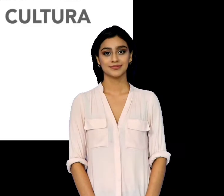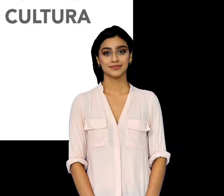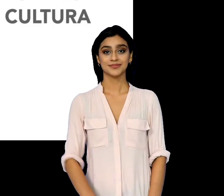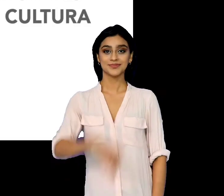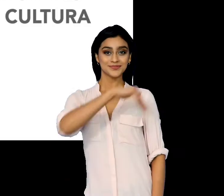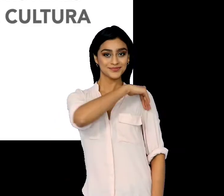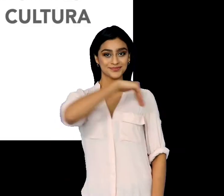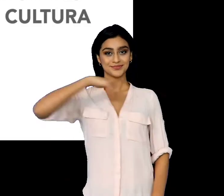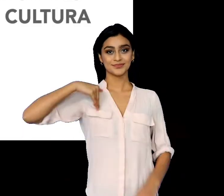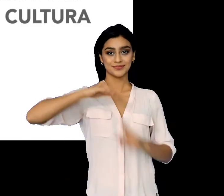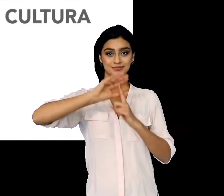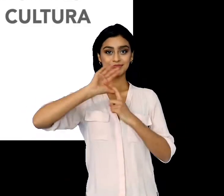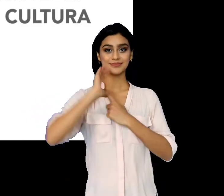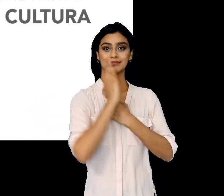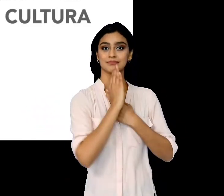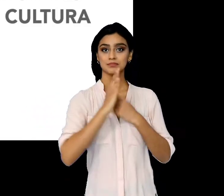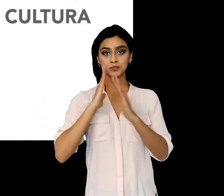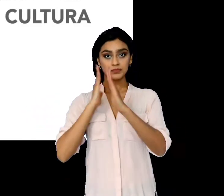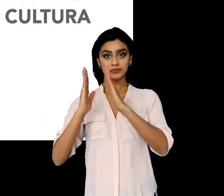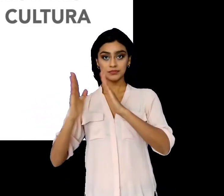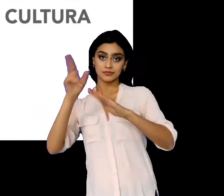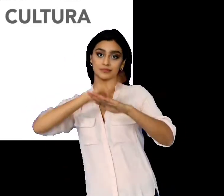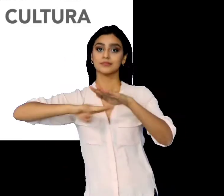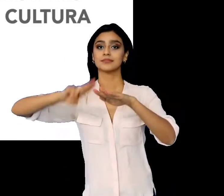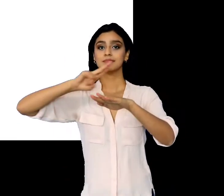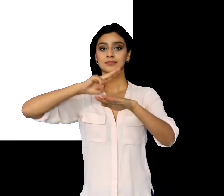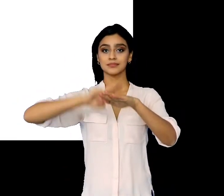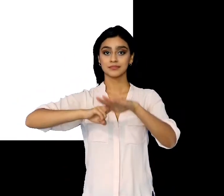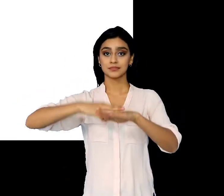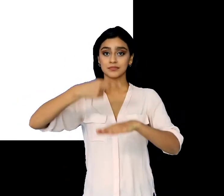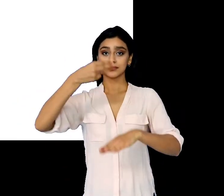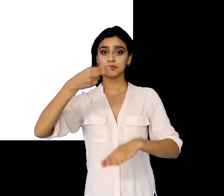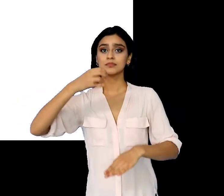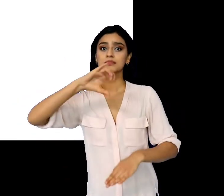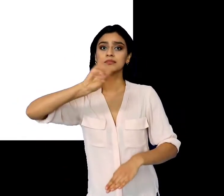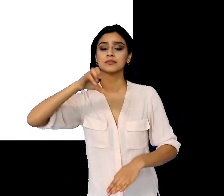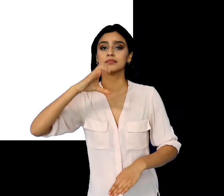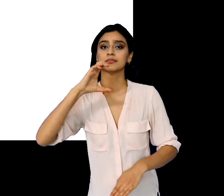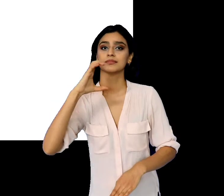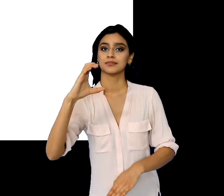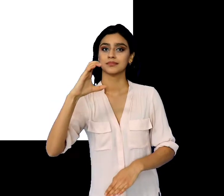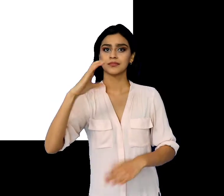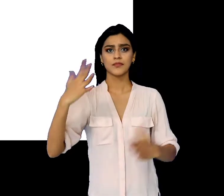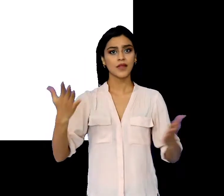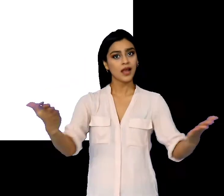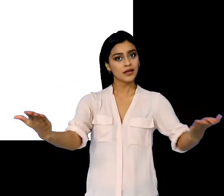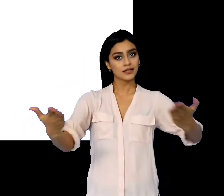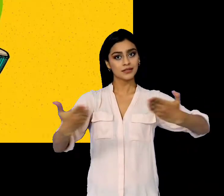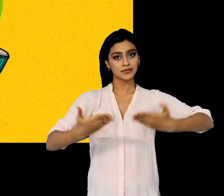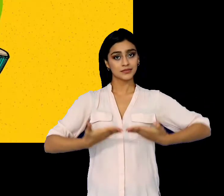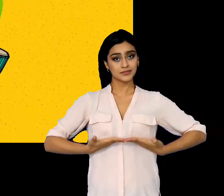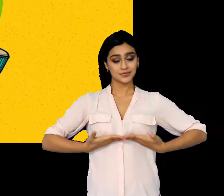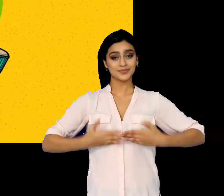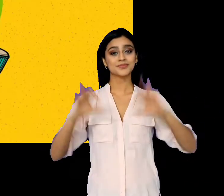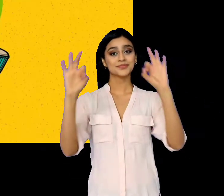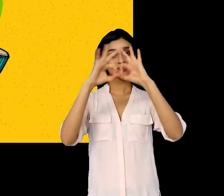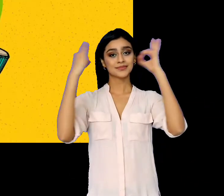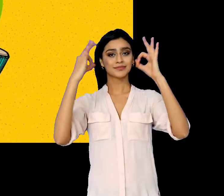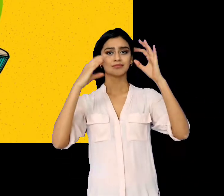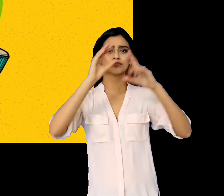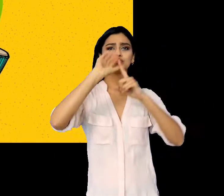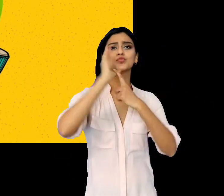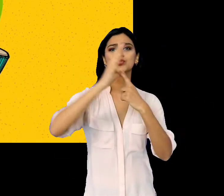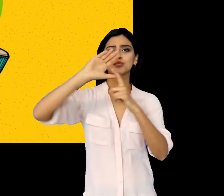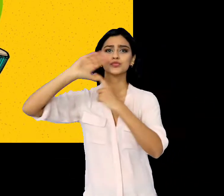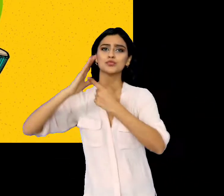El Ministerio de Cultura y la Biblioteca Nacional Ernesto J. Castillero les dan la bienvenida a la Fiesta Intercultural